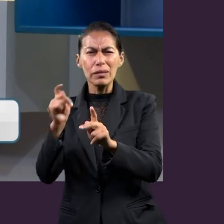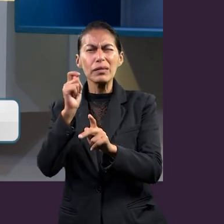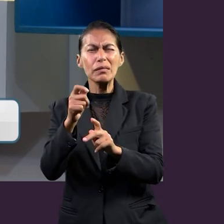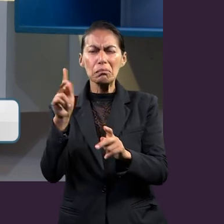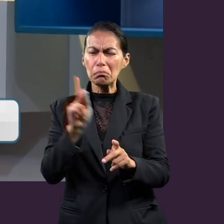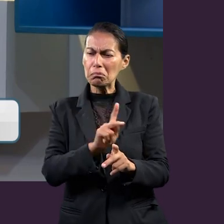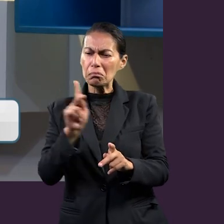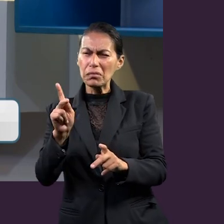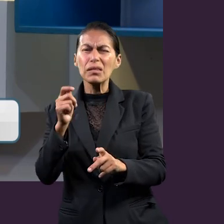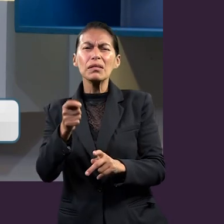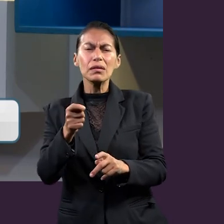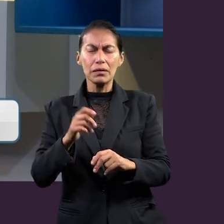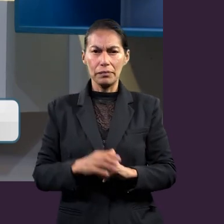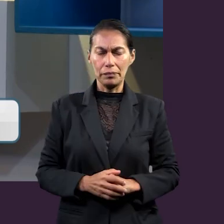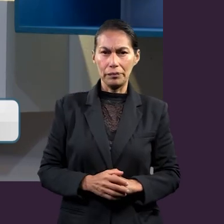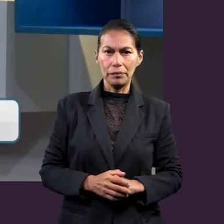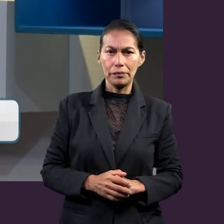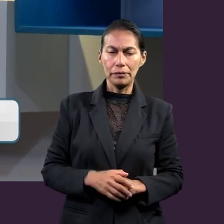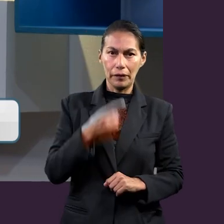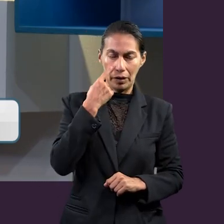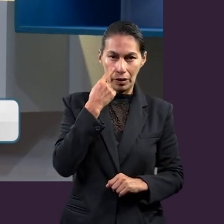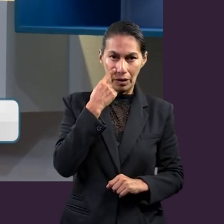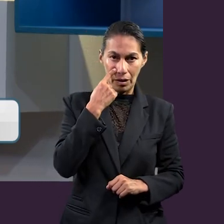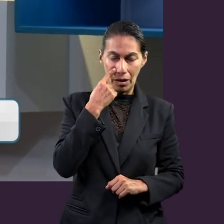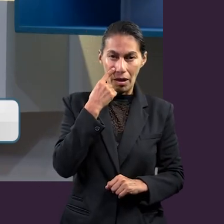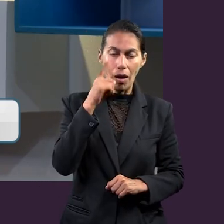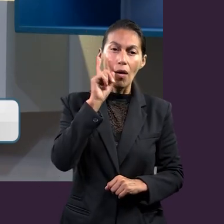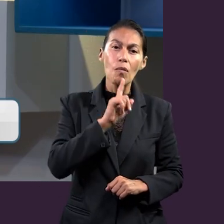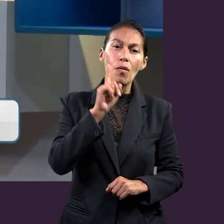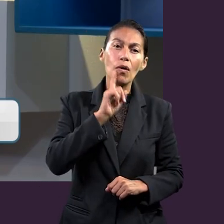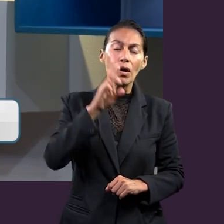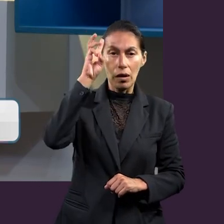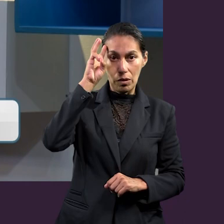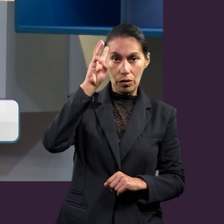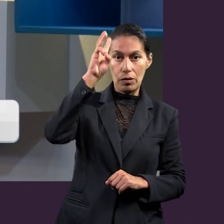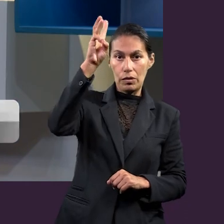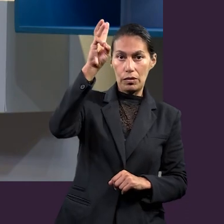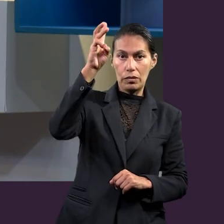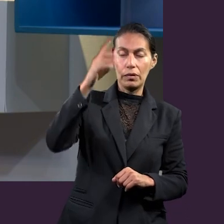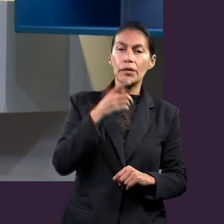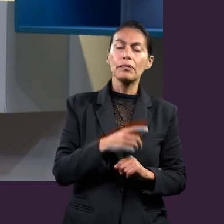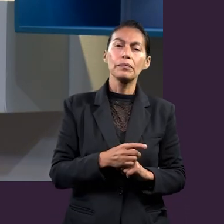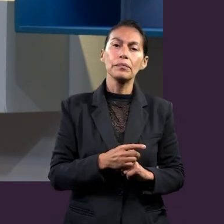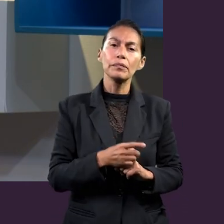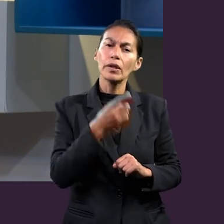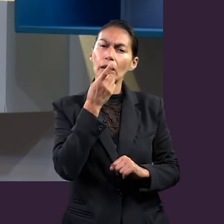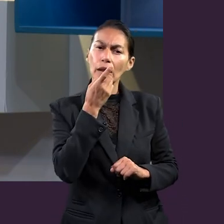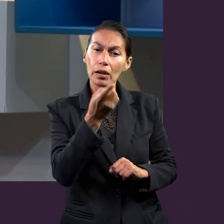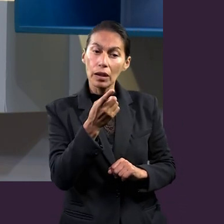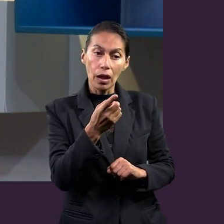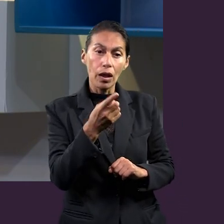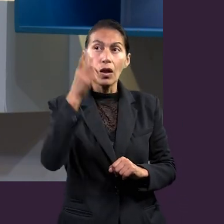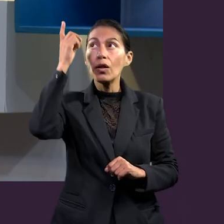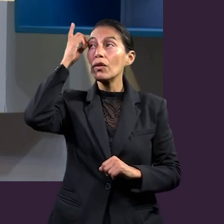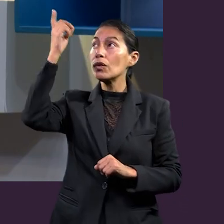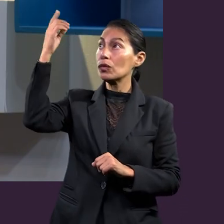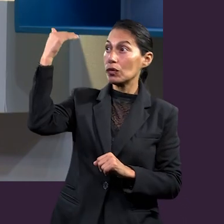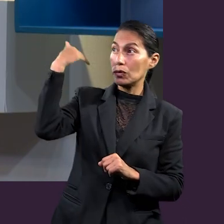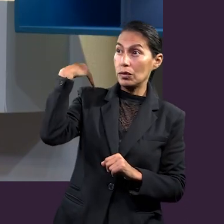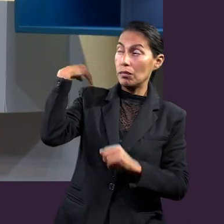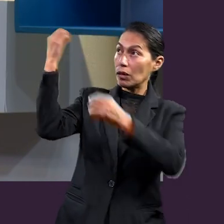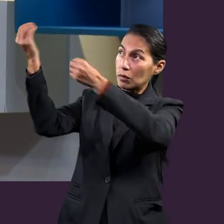Fíjense, me llama poderosamente la atención algo que la escritora norteamericana Ellen White menciona cuando nos